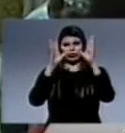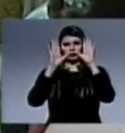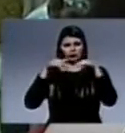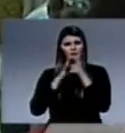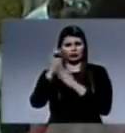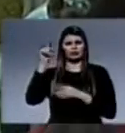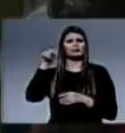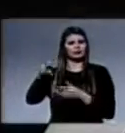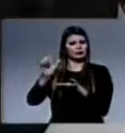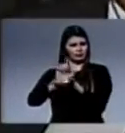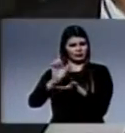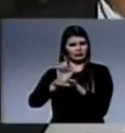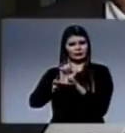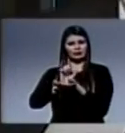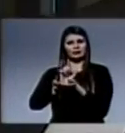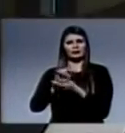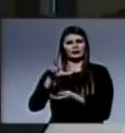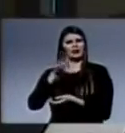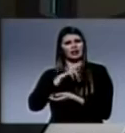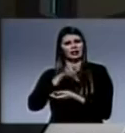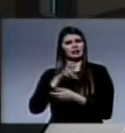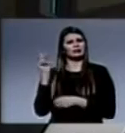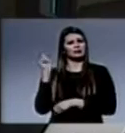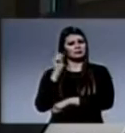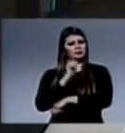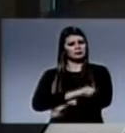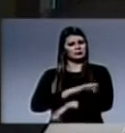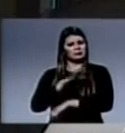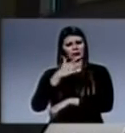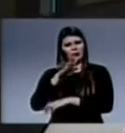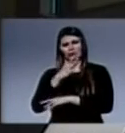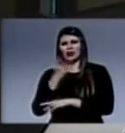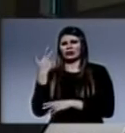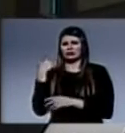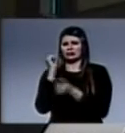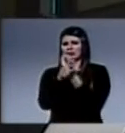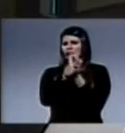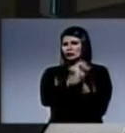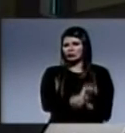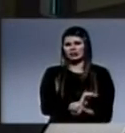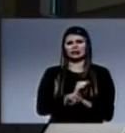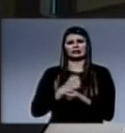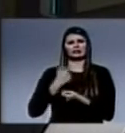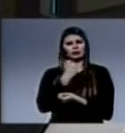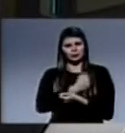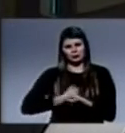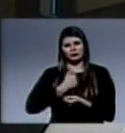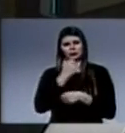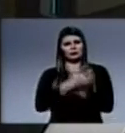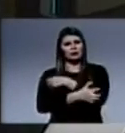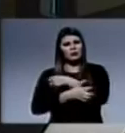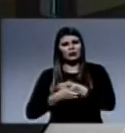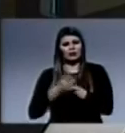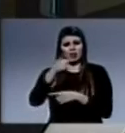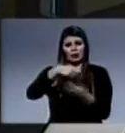La ciudad de Saltos del Guairá tuvo su tiempo, digamos, de cautividad, de miseria. Era un pueblo que no